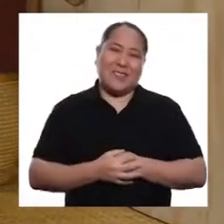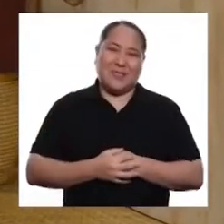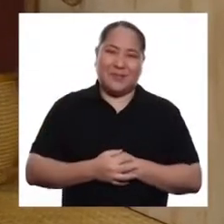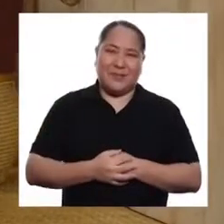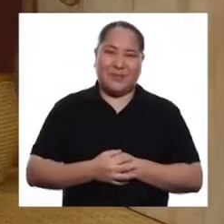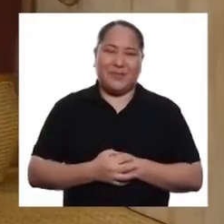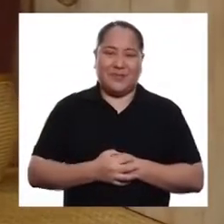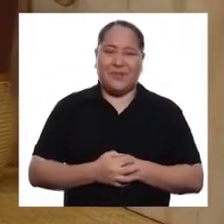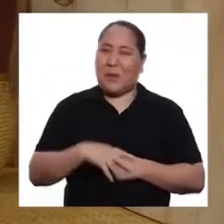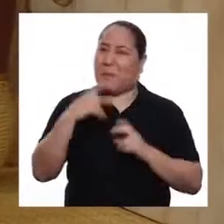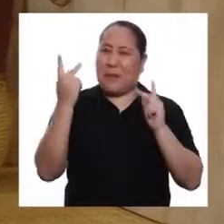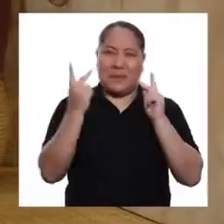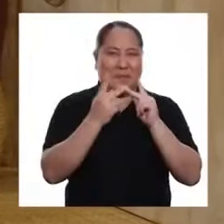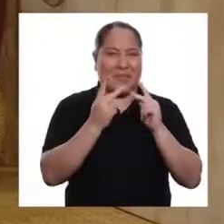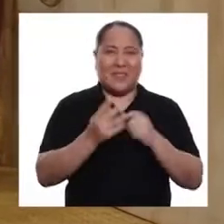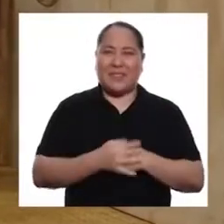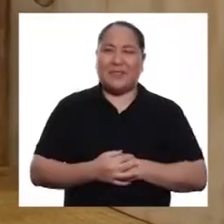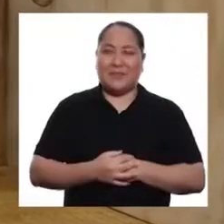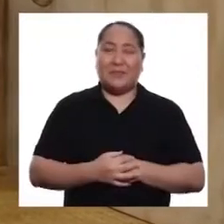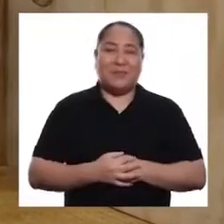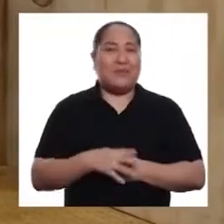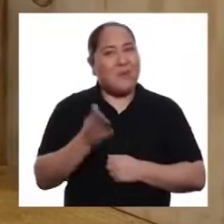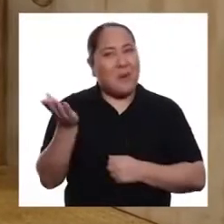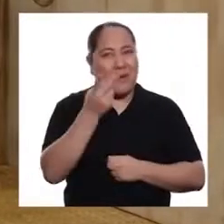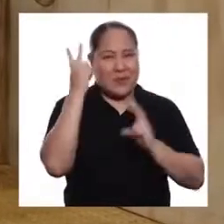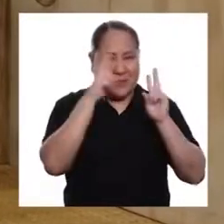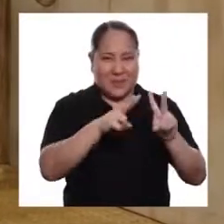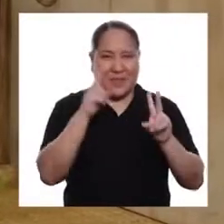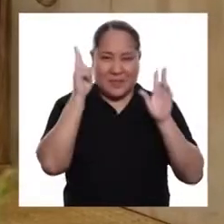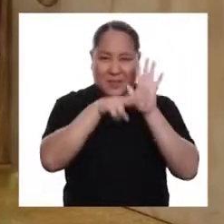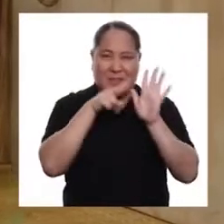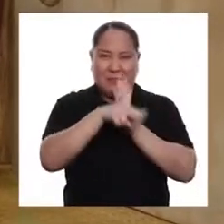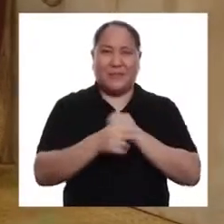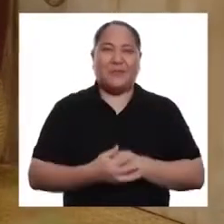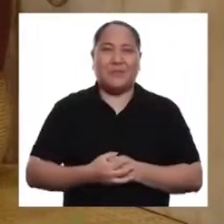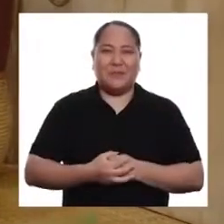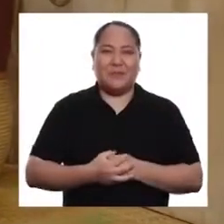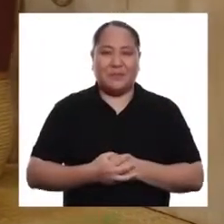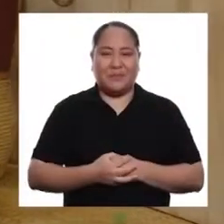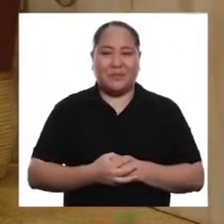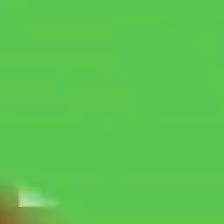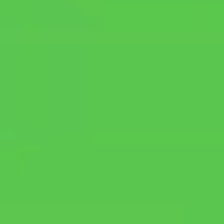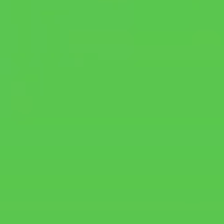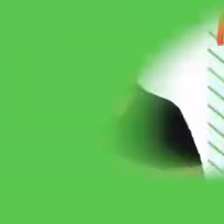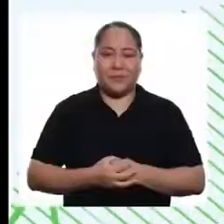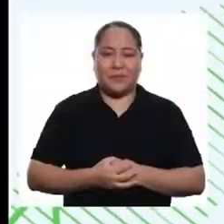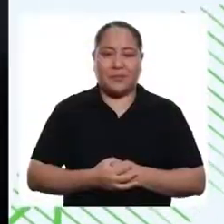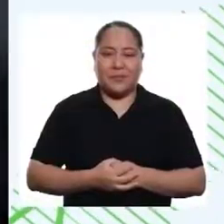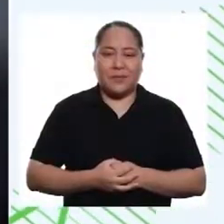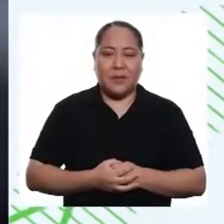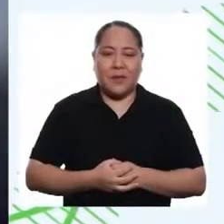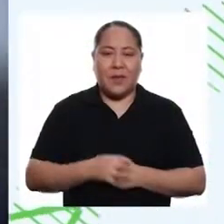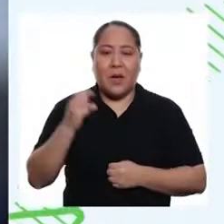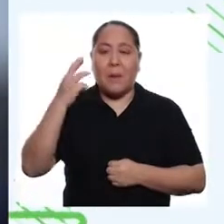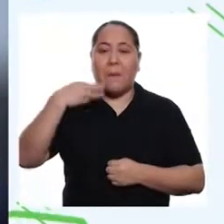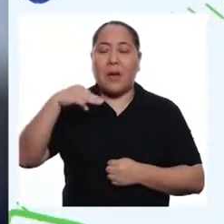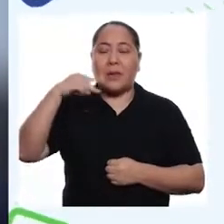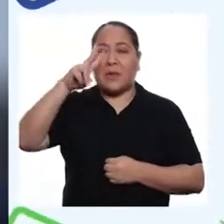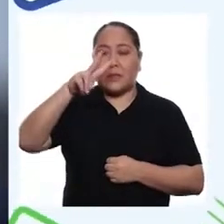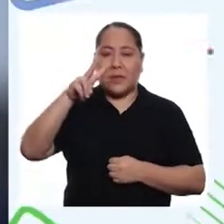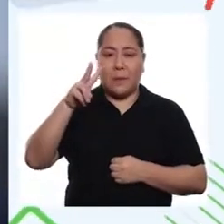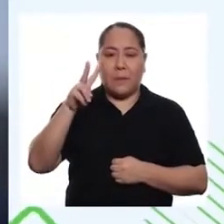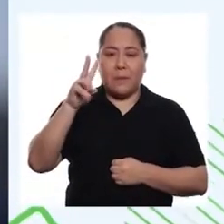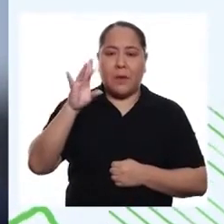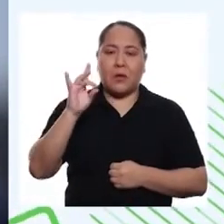sueño. ¡Ja, ja, ja! ¡Perfecto! ¡Vamos con el siguiente video! Martes 29 de junio,